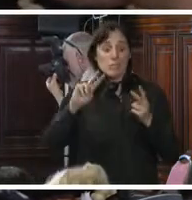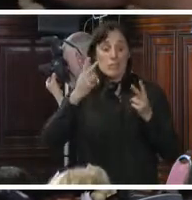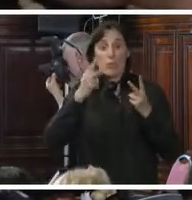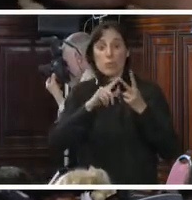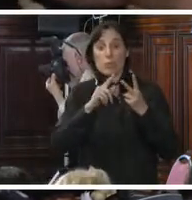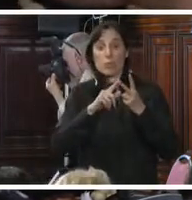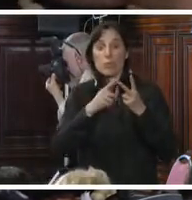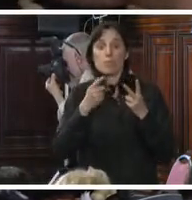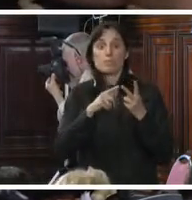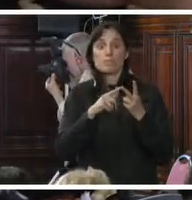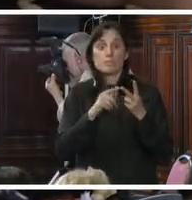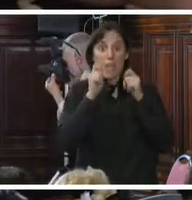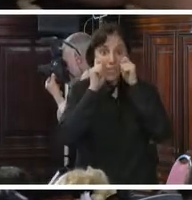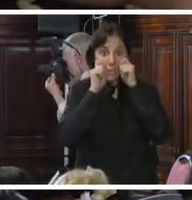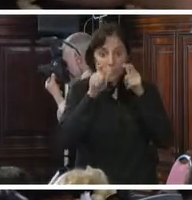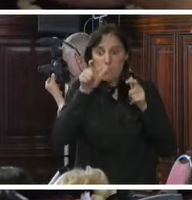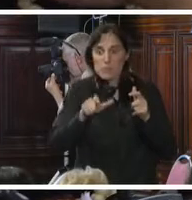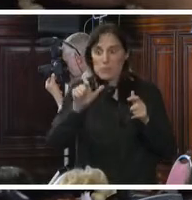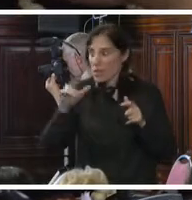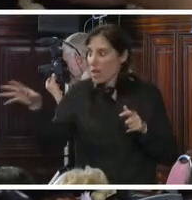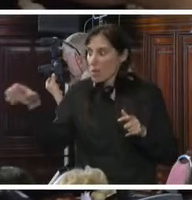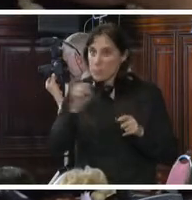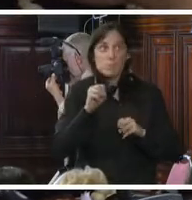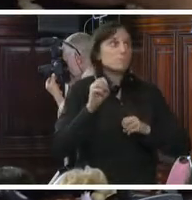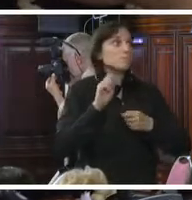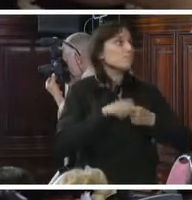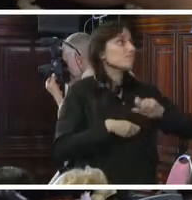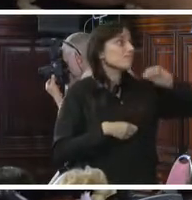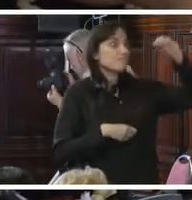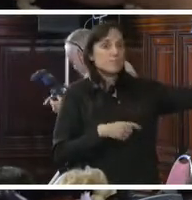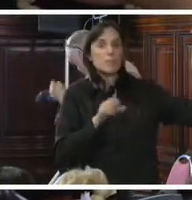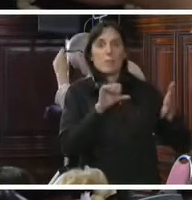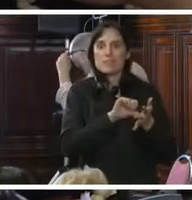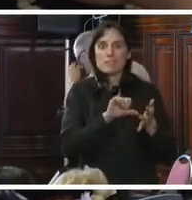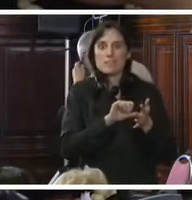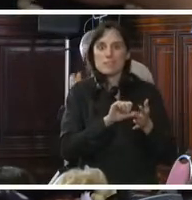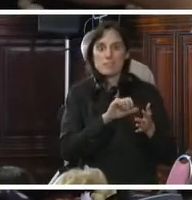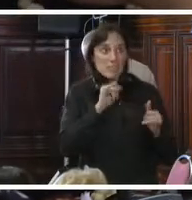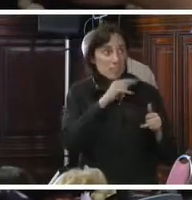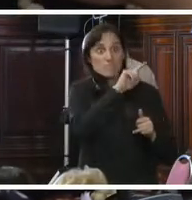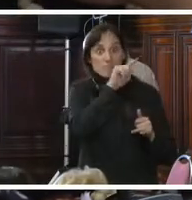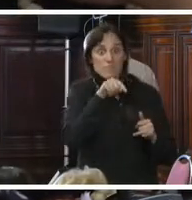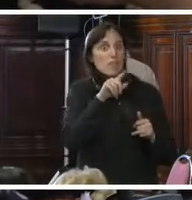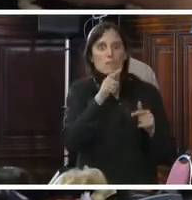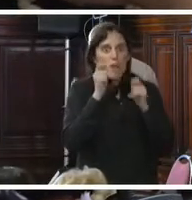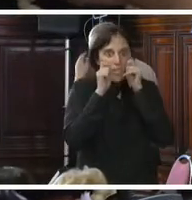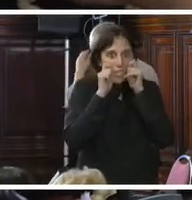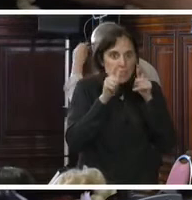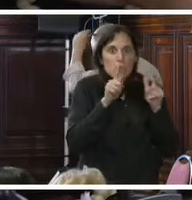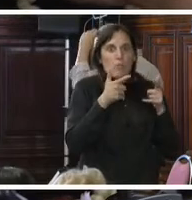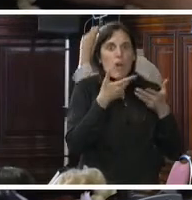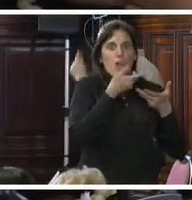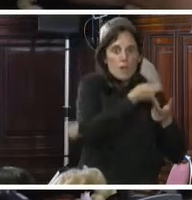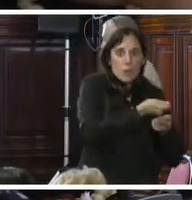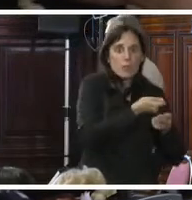reintegración a víctimas de trata. En cuanto a la impunidad, de acuerdo con un informe de la Oficina de Naciones Unidas contra las